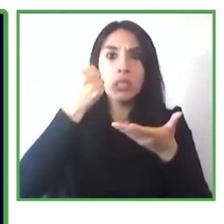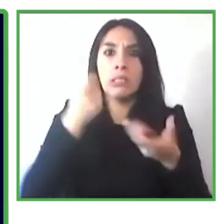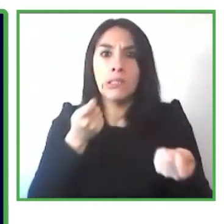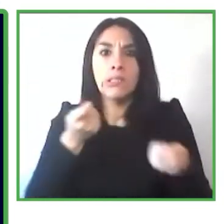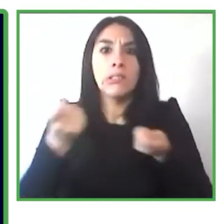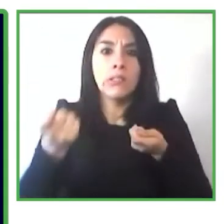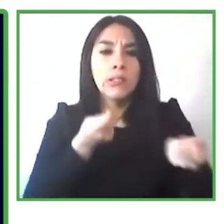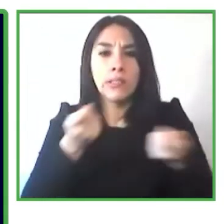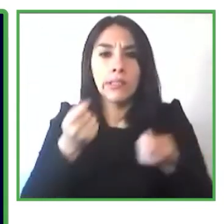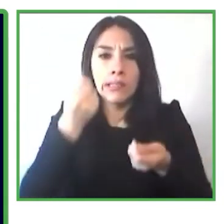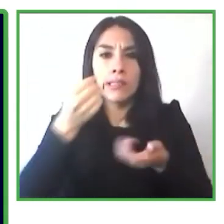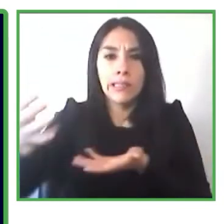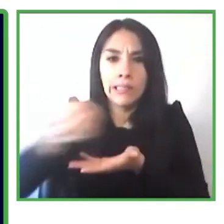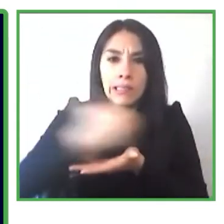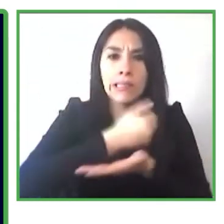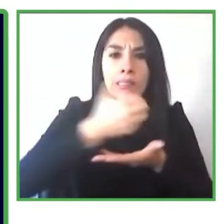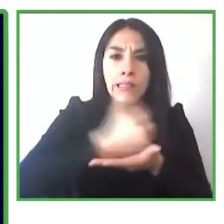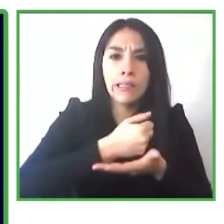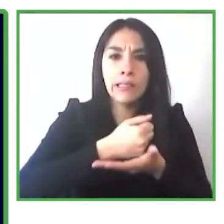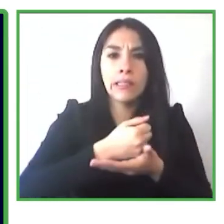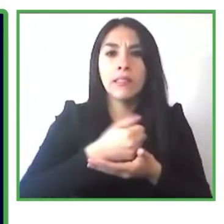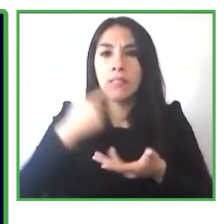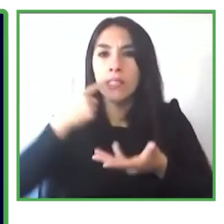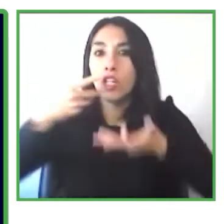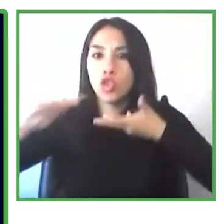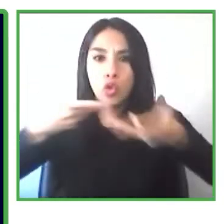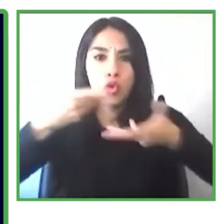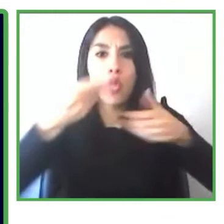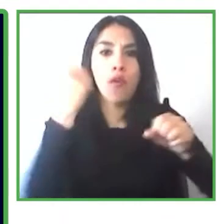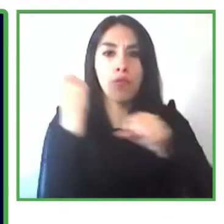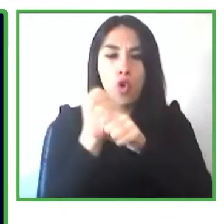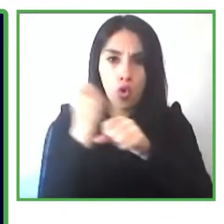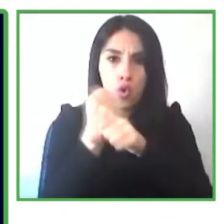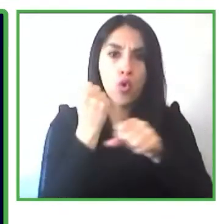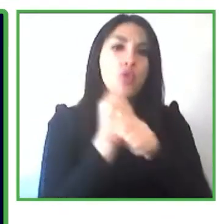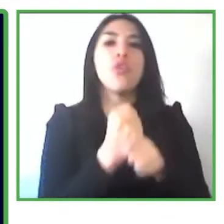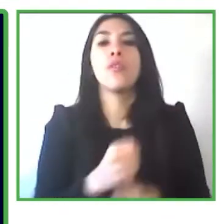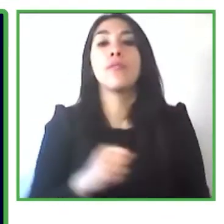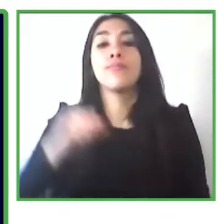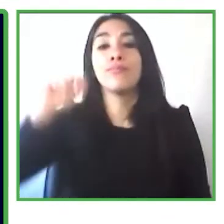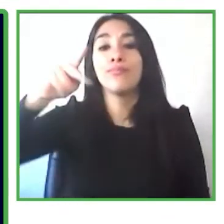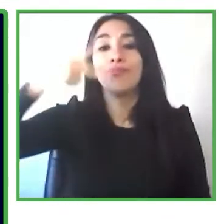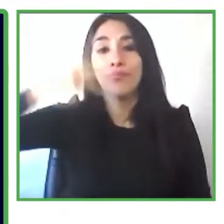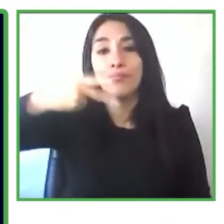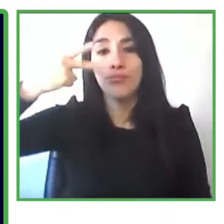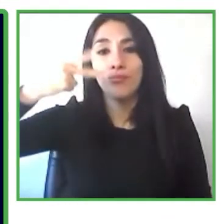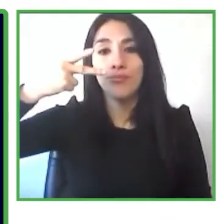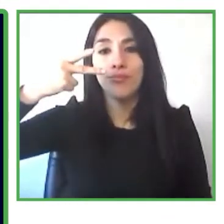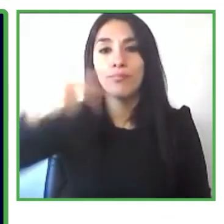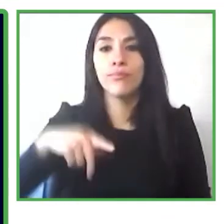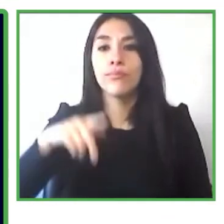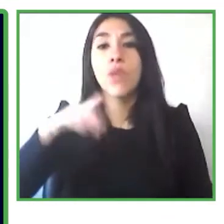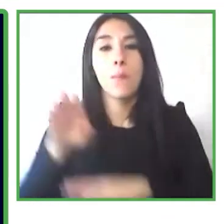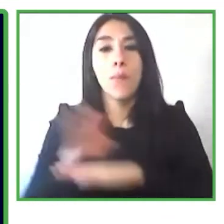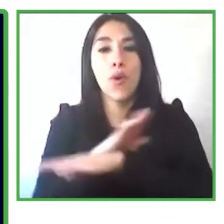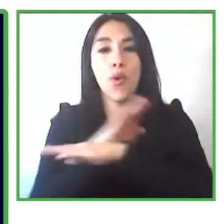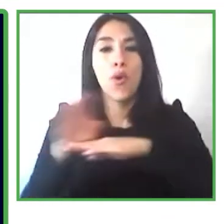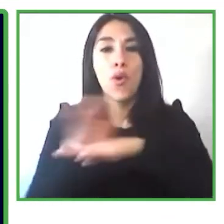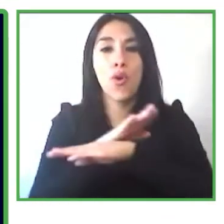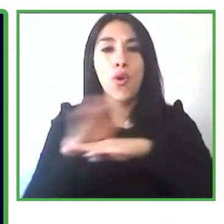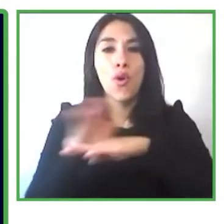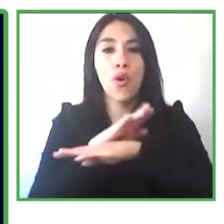en segundo lugar la mayoría de las empresas que se animaban a dar el paso a la inclusión no contaban con una